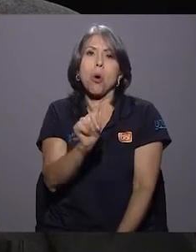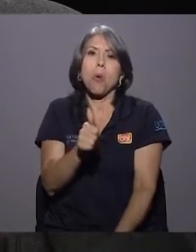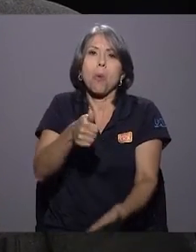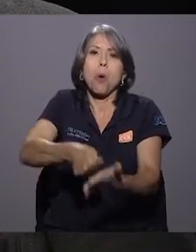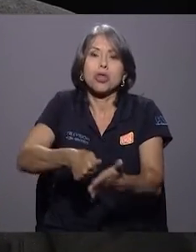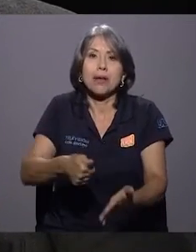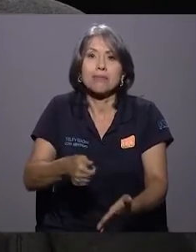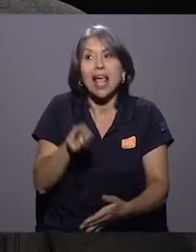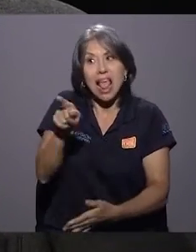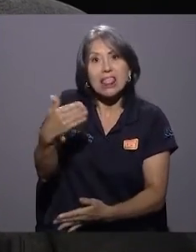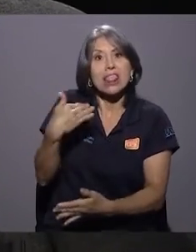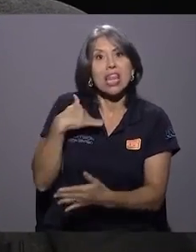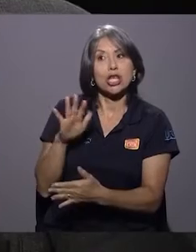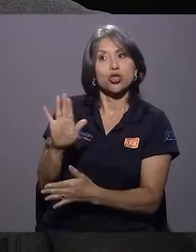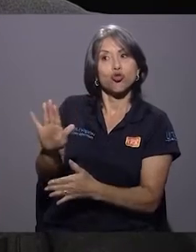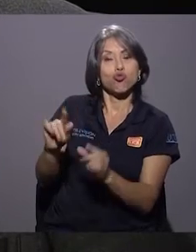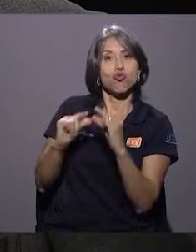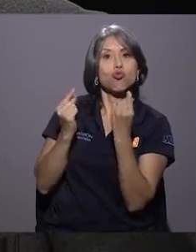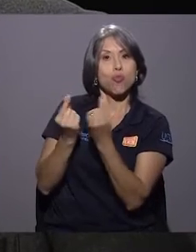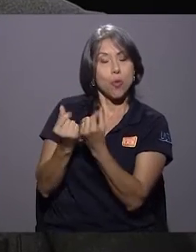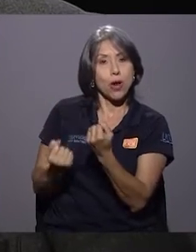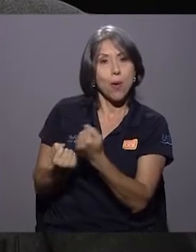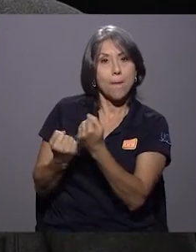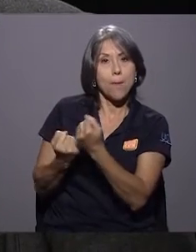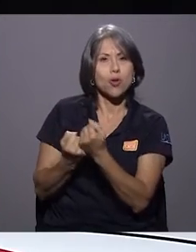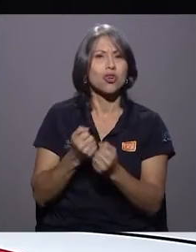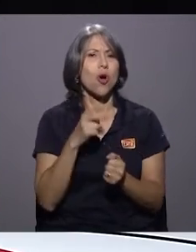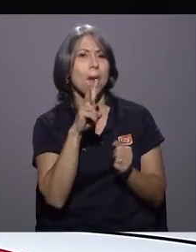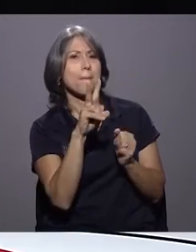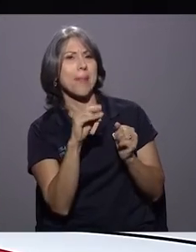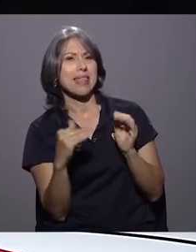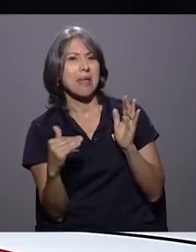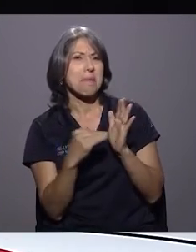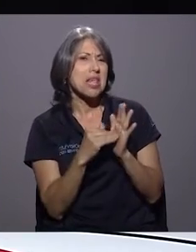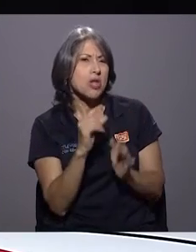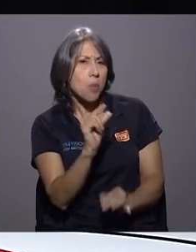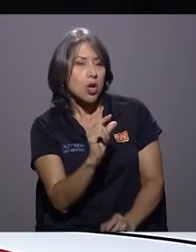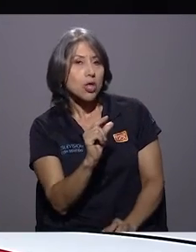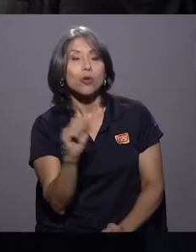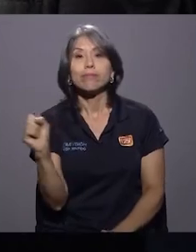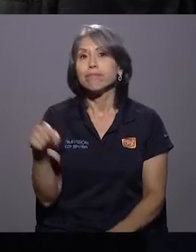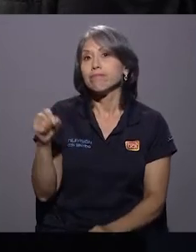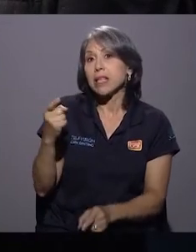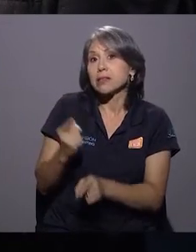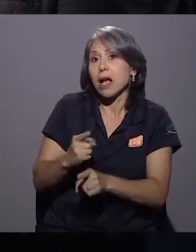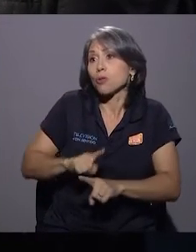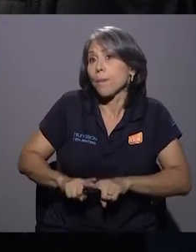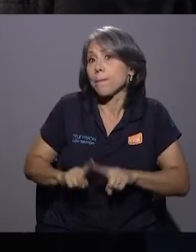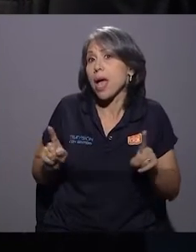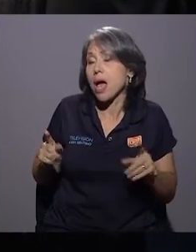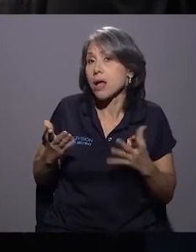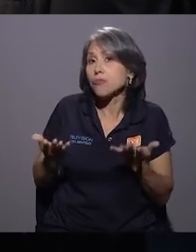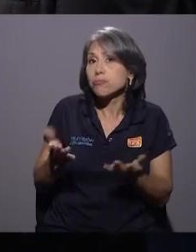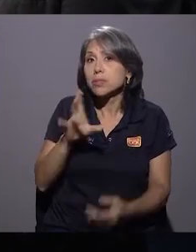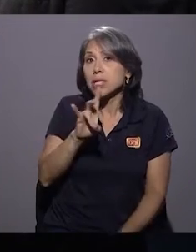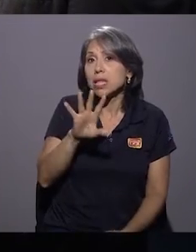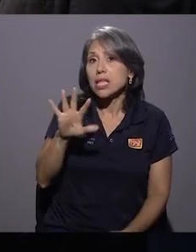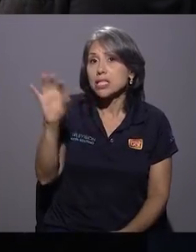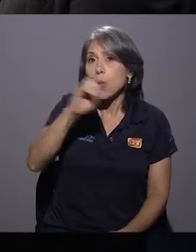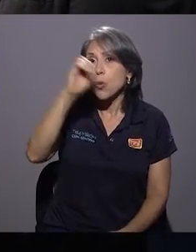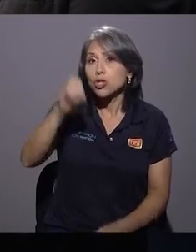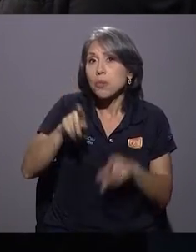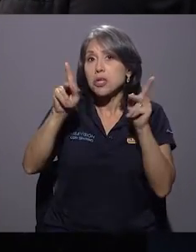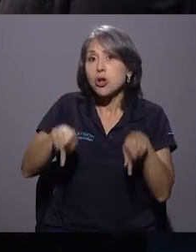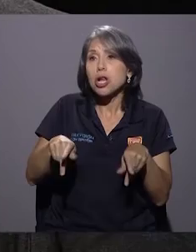su grupo que lo apoya. 20 mil y un poquito. Exacto. Pero resulta ser que el 75% de los